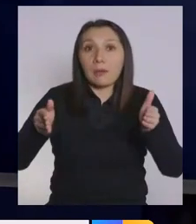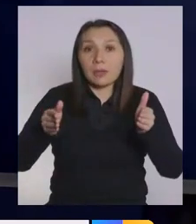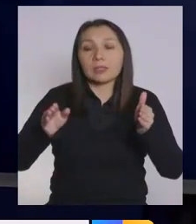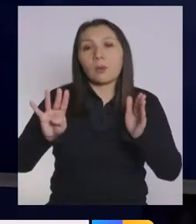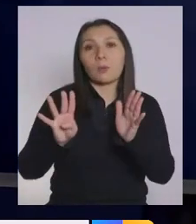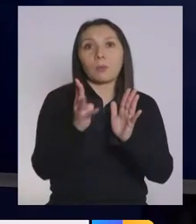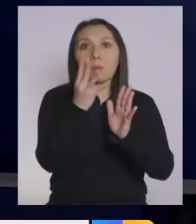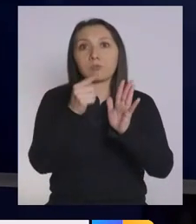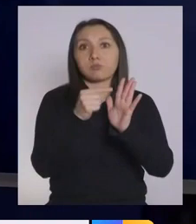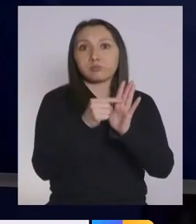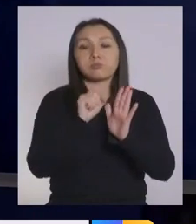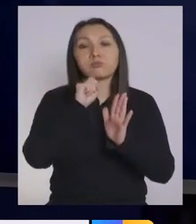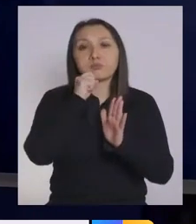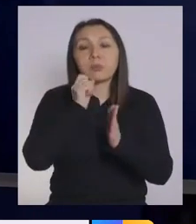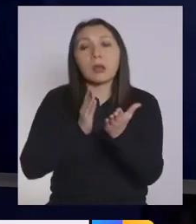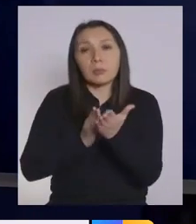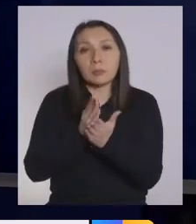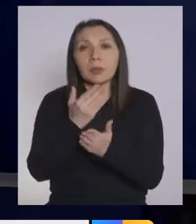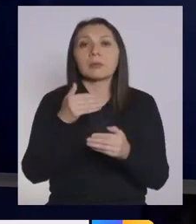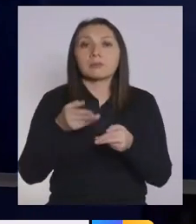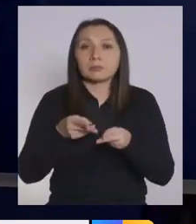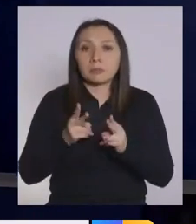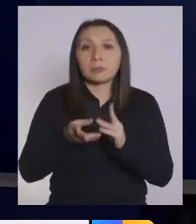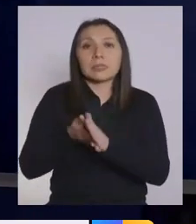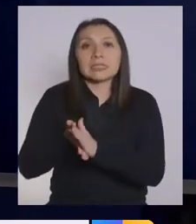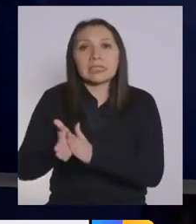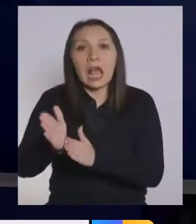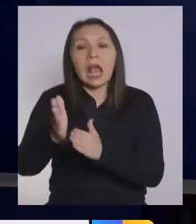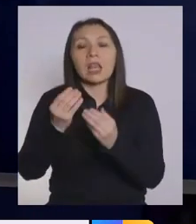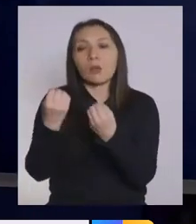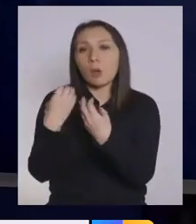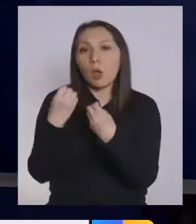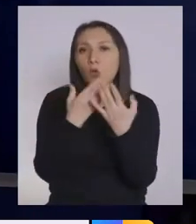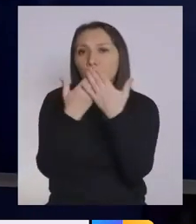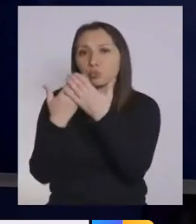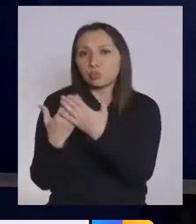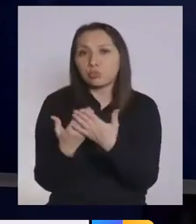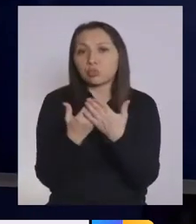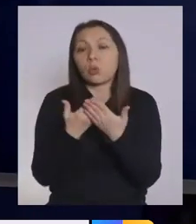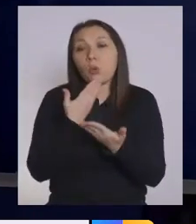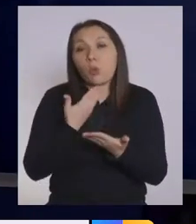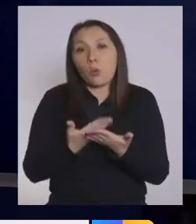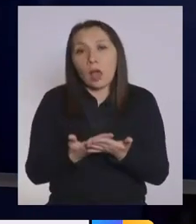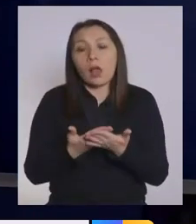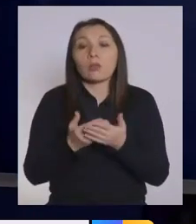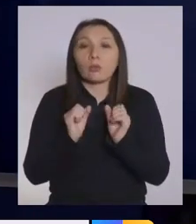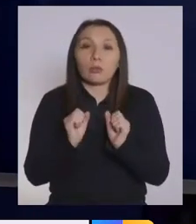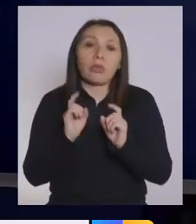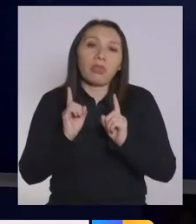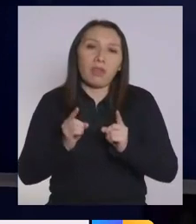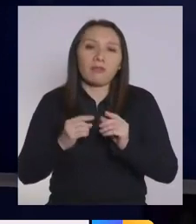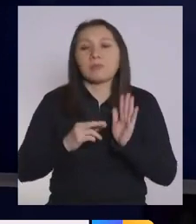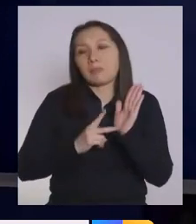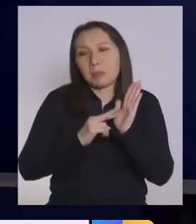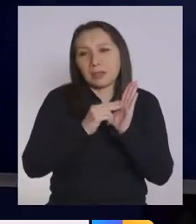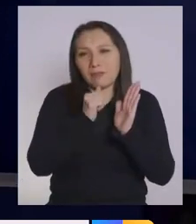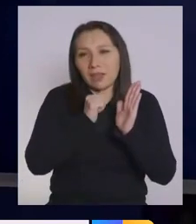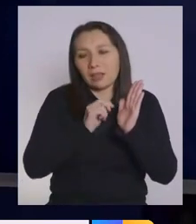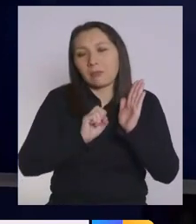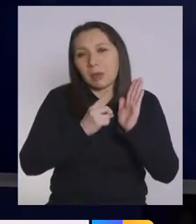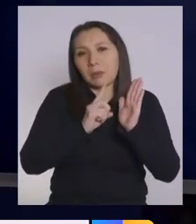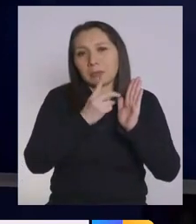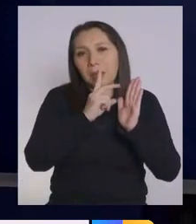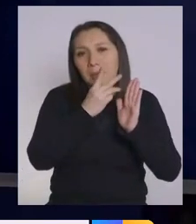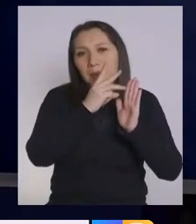ya se permiten también las salidas educacionales en la medida que esto corresponda. Por eso,